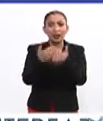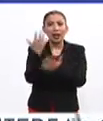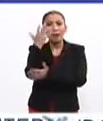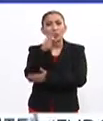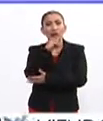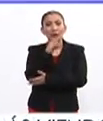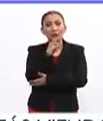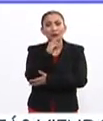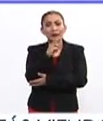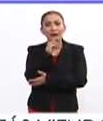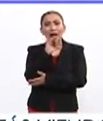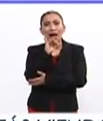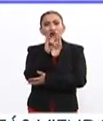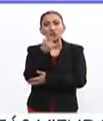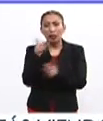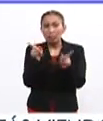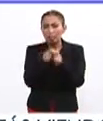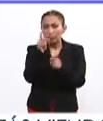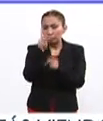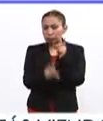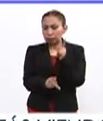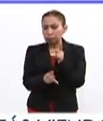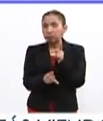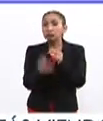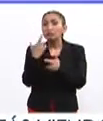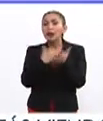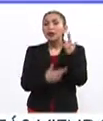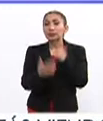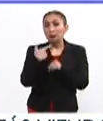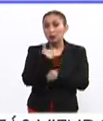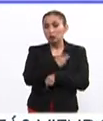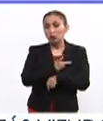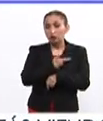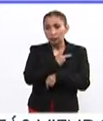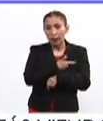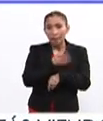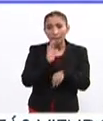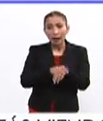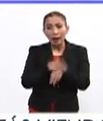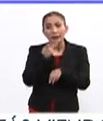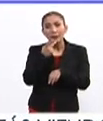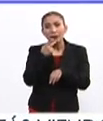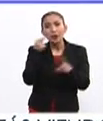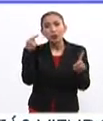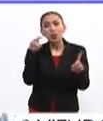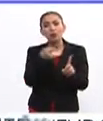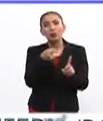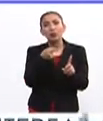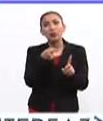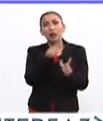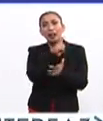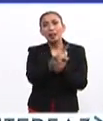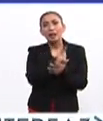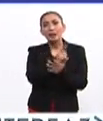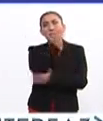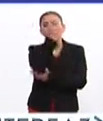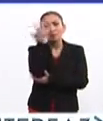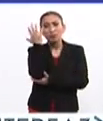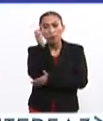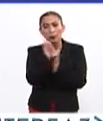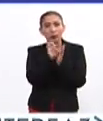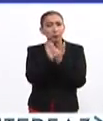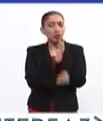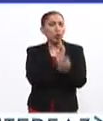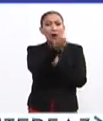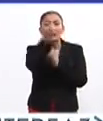árboles de Navidad. Carlos, vamos a hacer una breve pausa. Cuando regresamos, sí, nos gustaría que sigamos platicando sobre esta ley forestal. Si, por